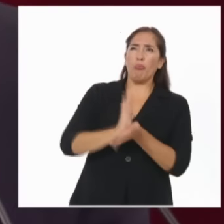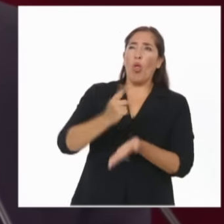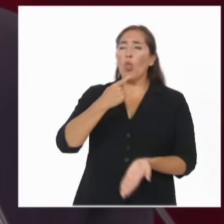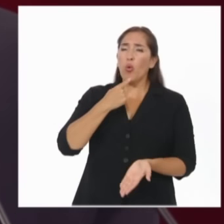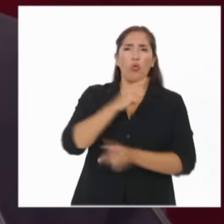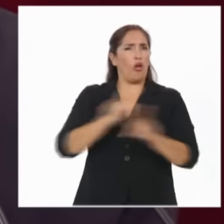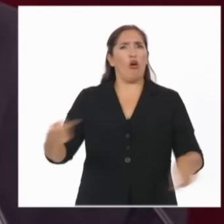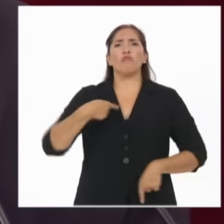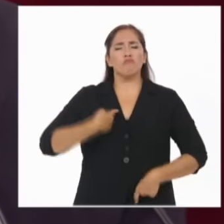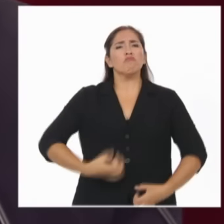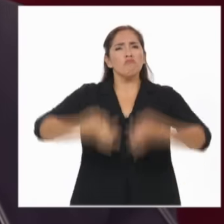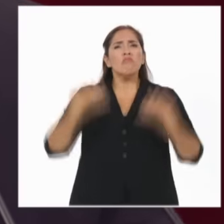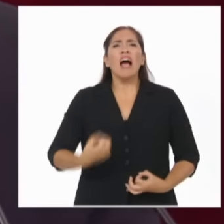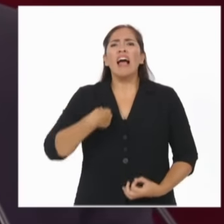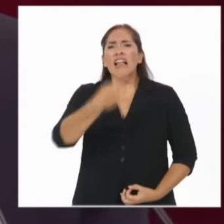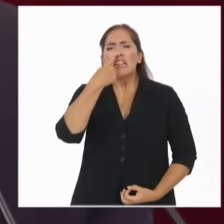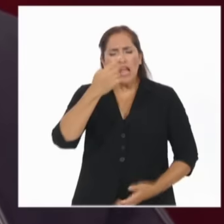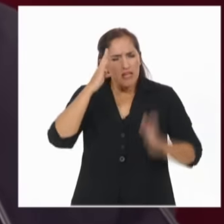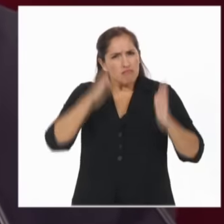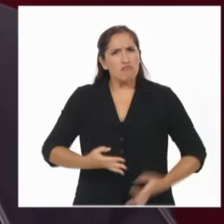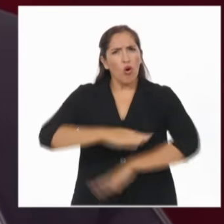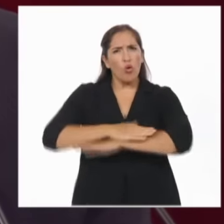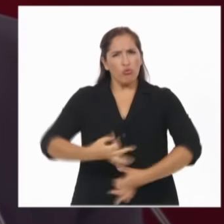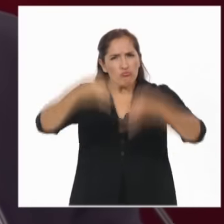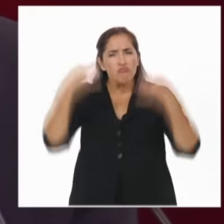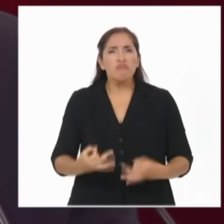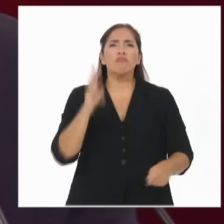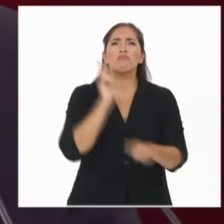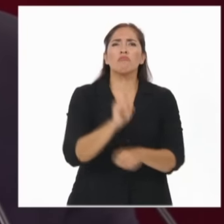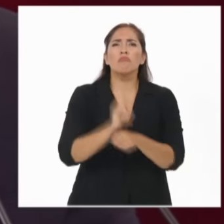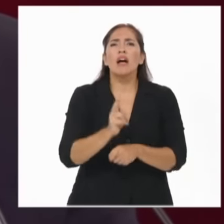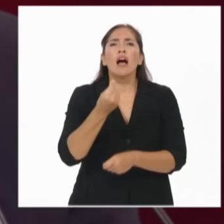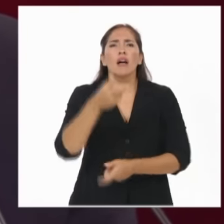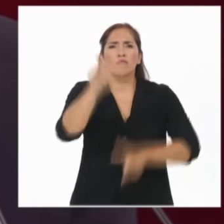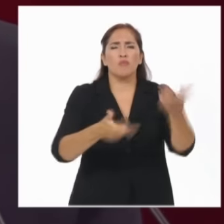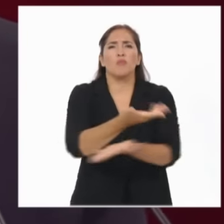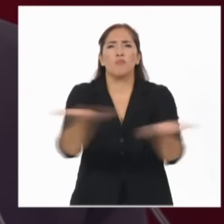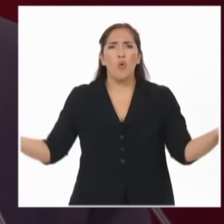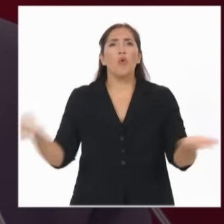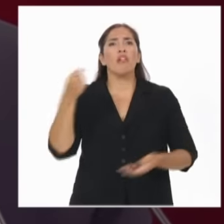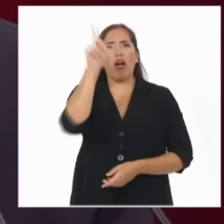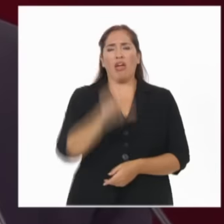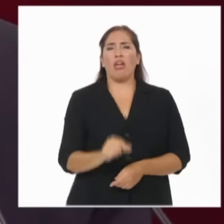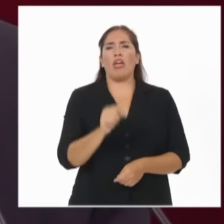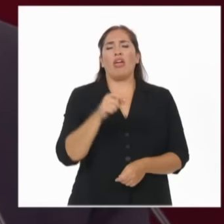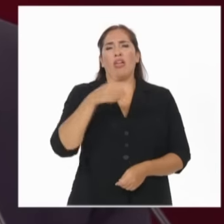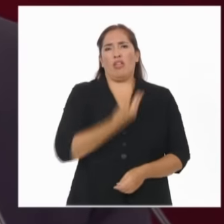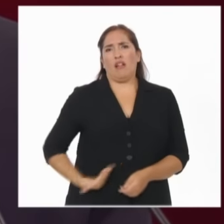es defender el interés público y el patrimonio del Estado. En los próximos días